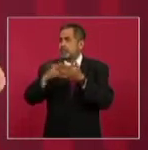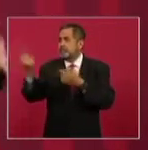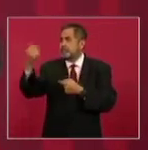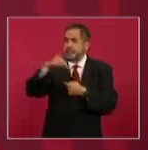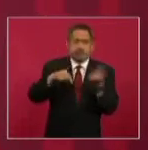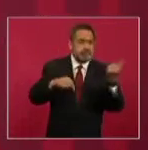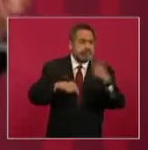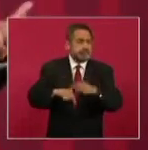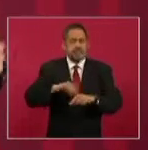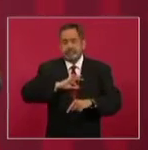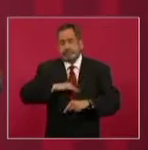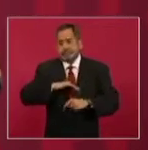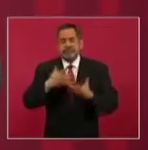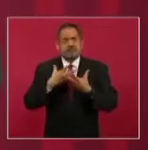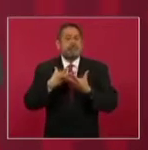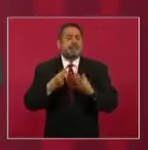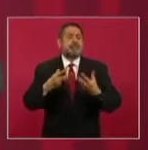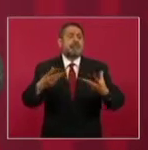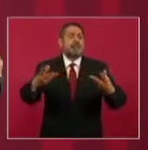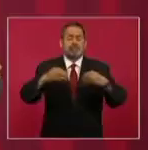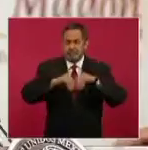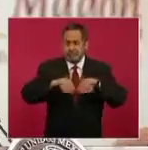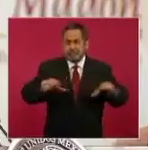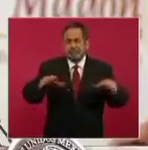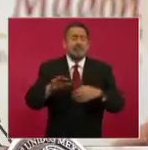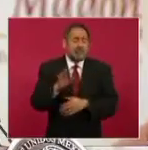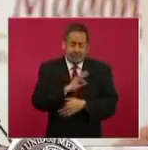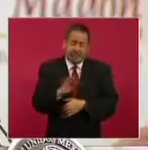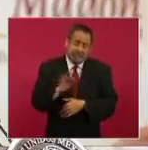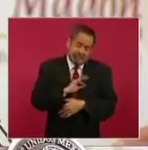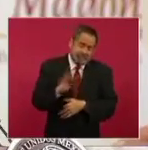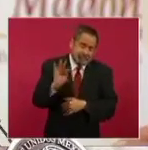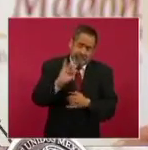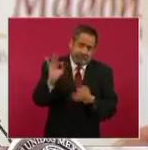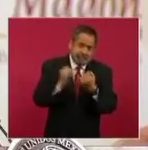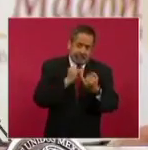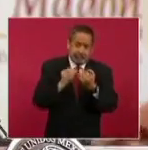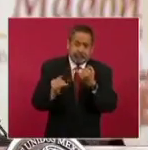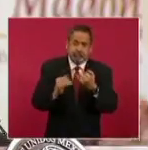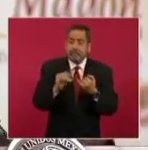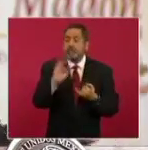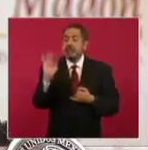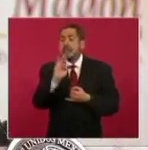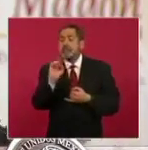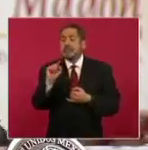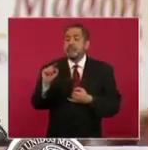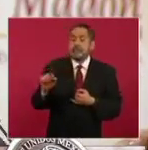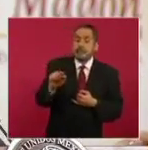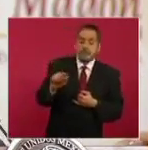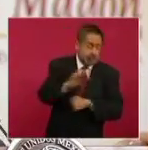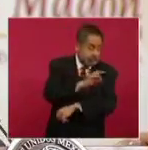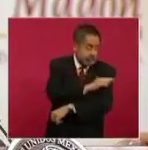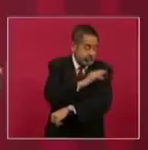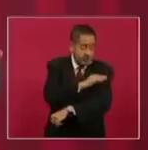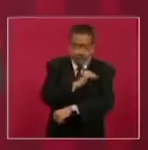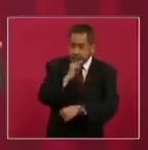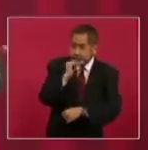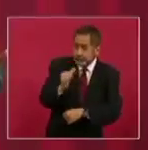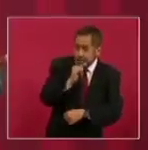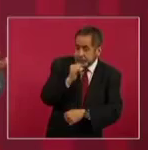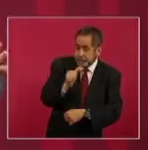y propagarse a otras regiones, particularmente si la cobertura de vacunación es muy reducida.